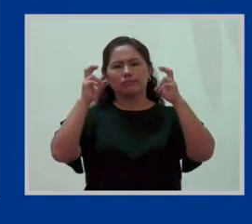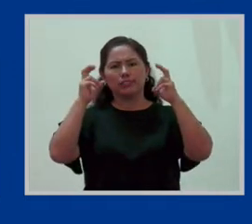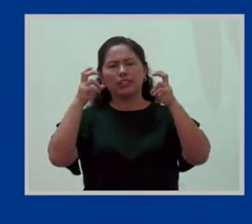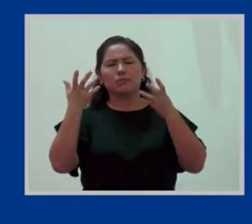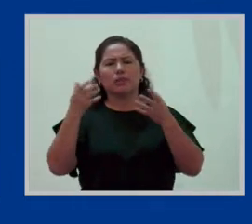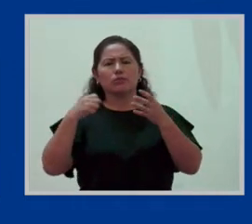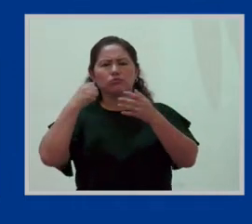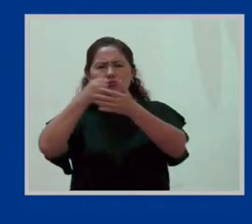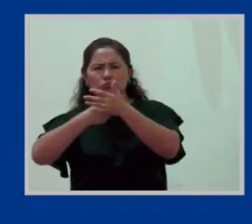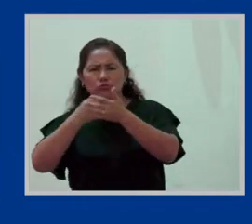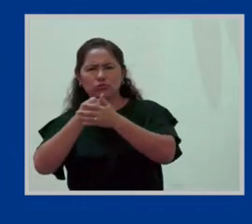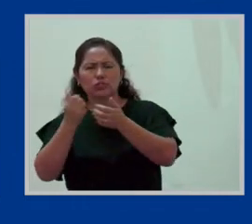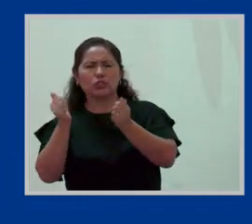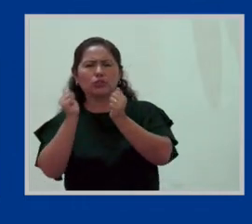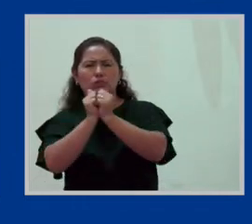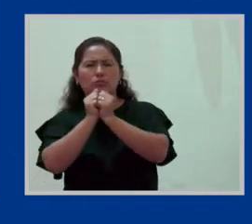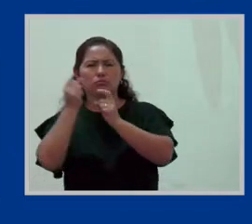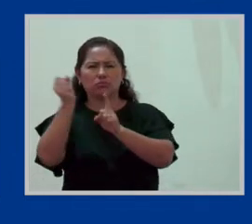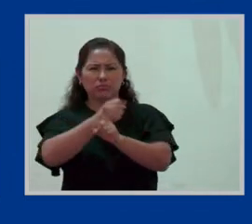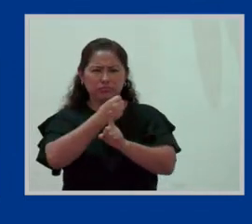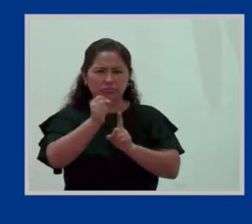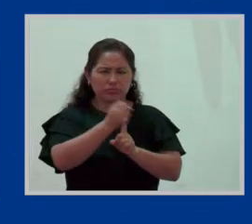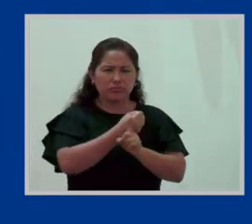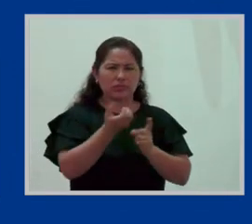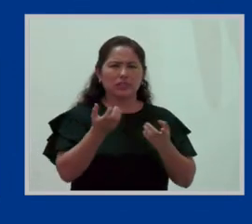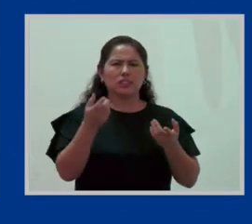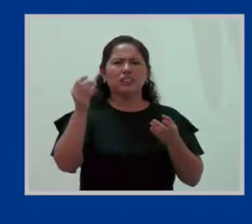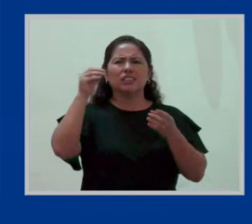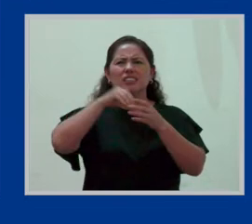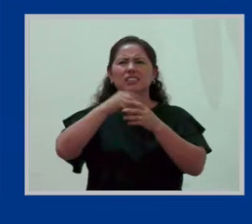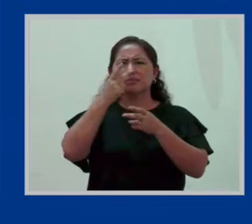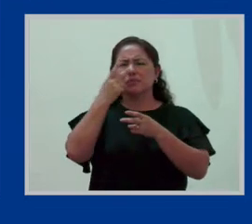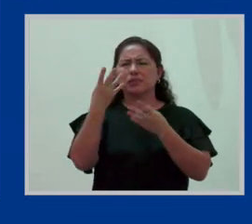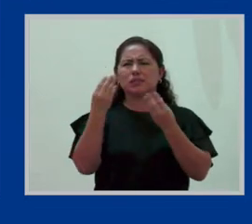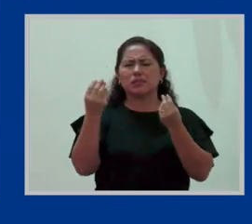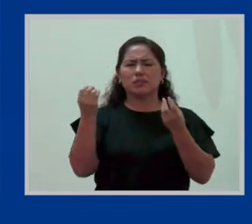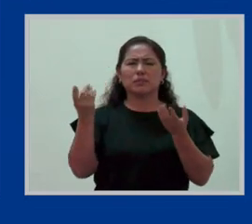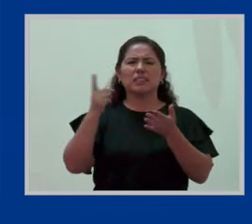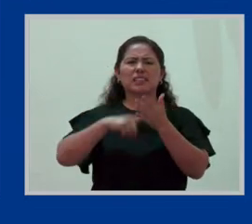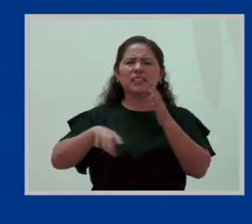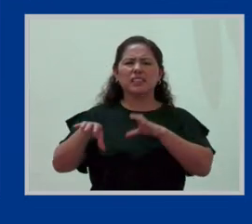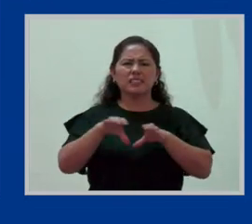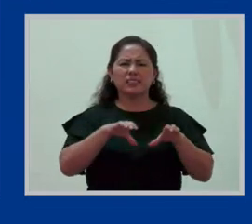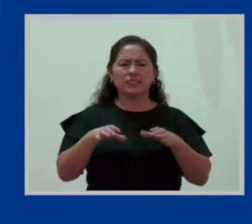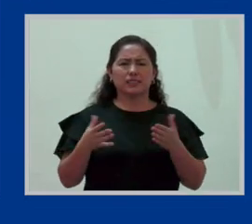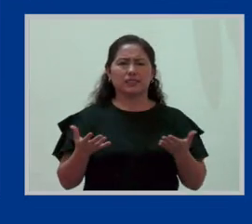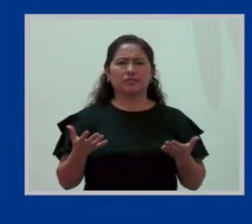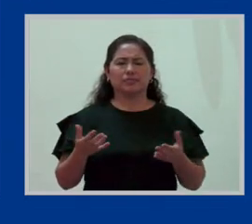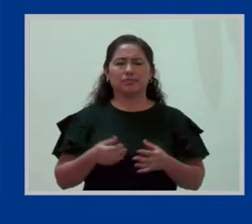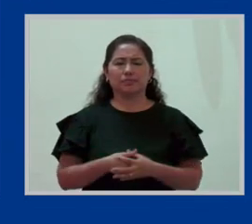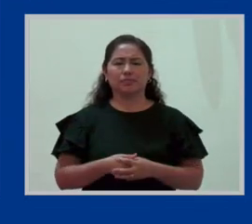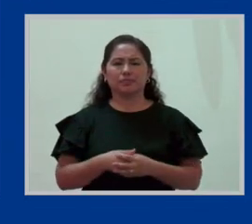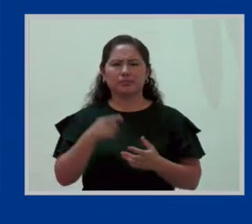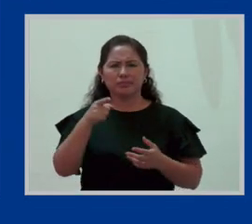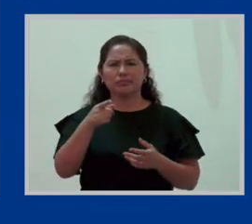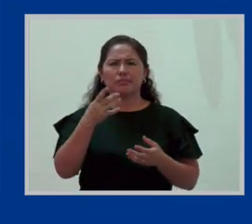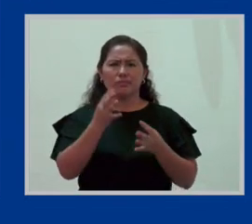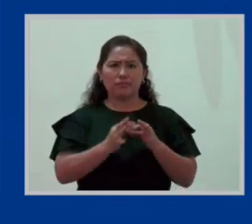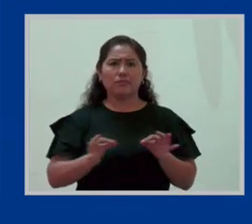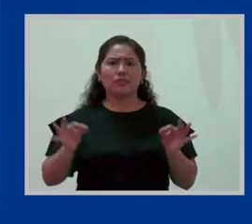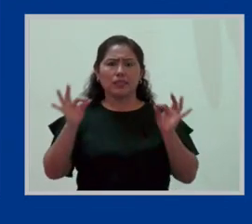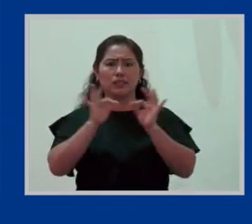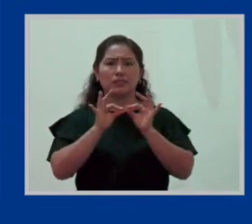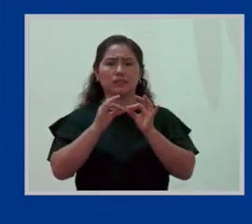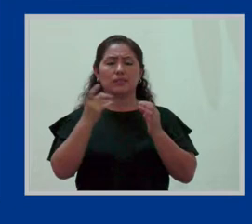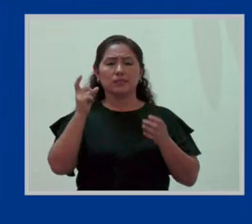violencia? ¿Qué se está haciendo sobre esto? Hay algo, un avance, hito muy importante. El